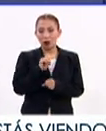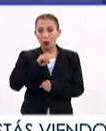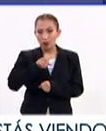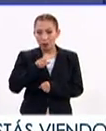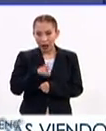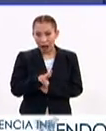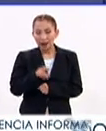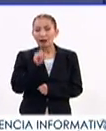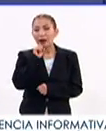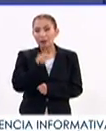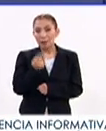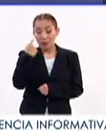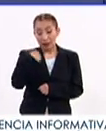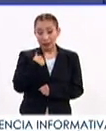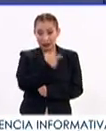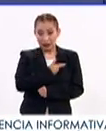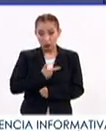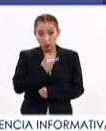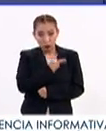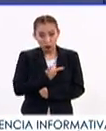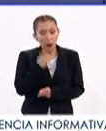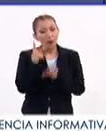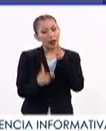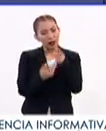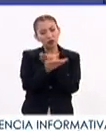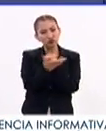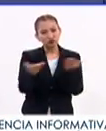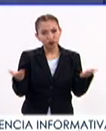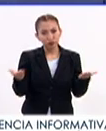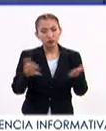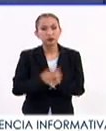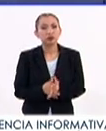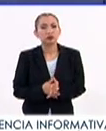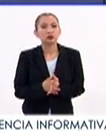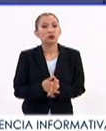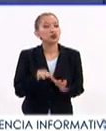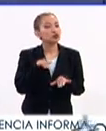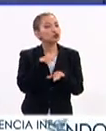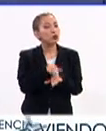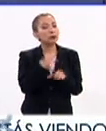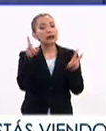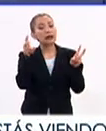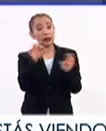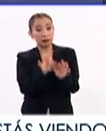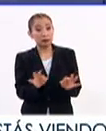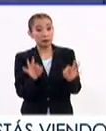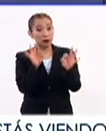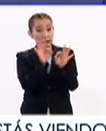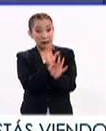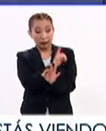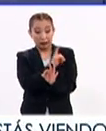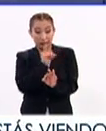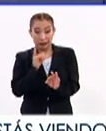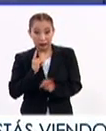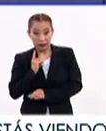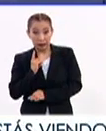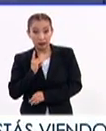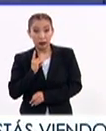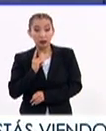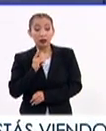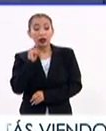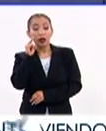Omar. Bueno, para mí es un gusto poder platicar con todos ustedes en cuanto a la importancia que debe de tener